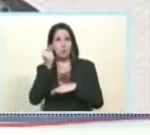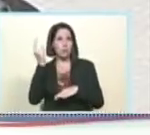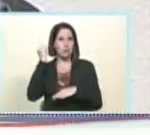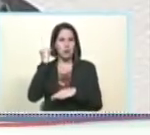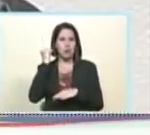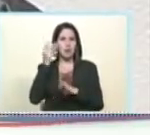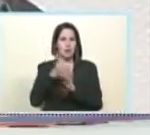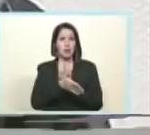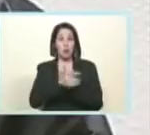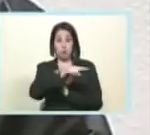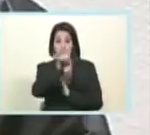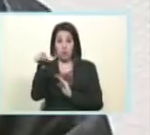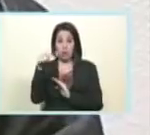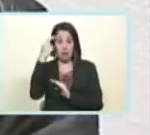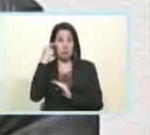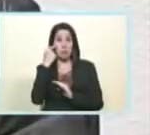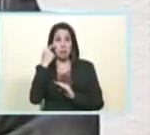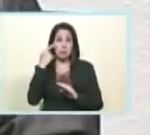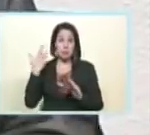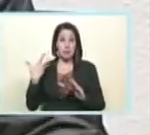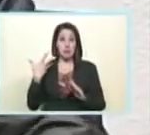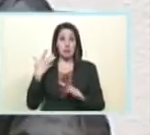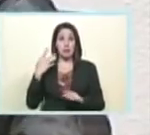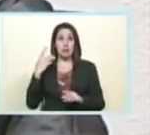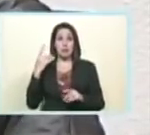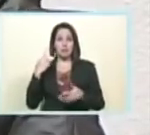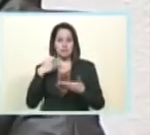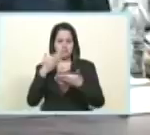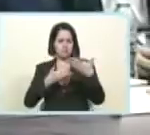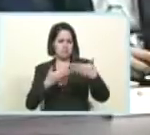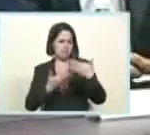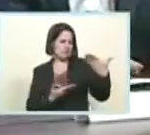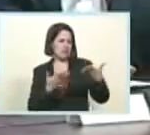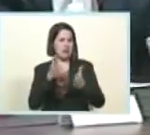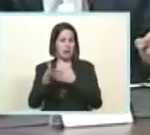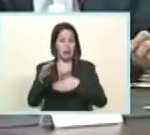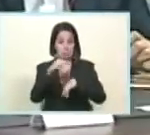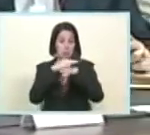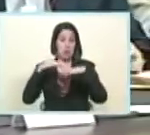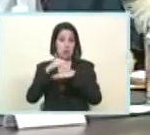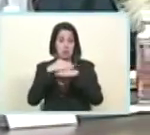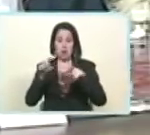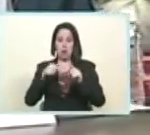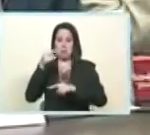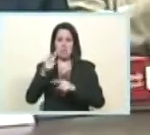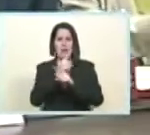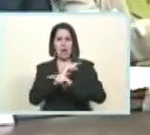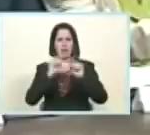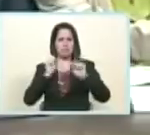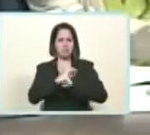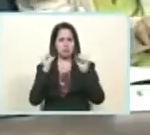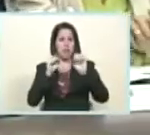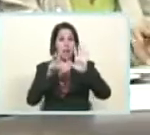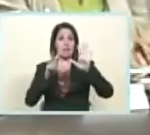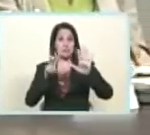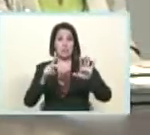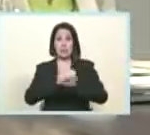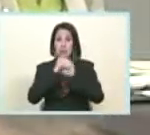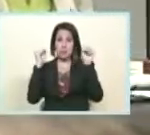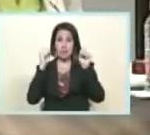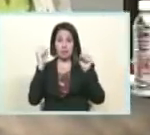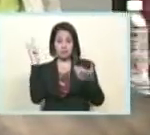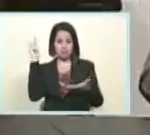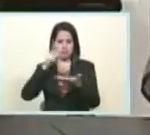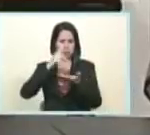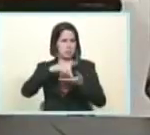sacan su no se llama su volante su cosa se paran en la puerta del ministerio mañana a las 7 de la mañana y hablan con los trabajadores